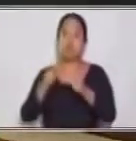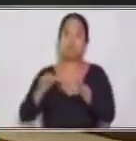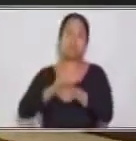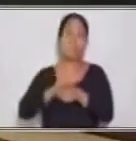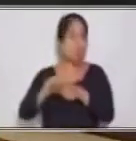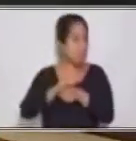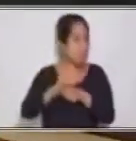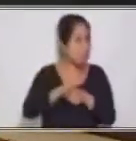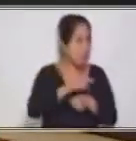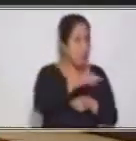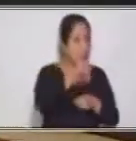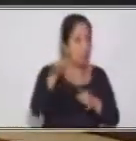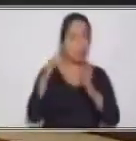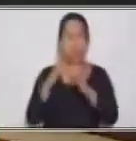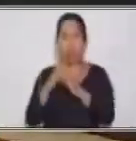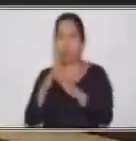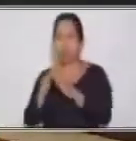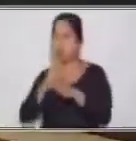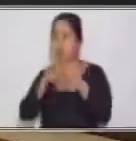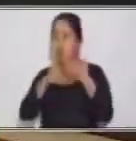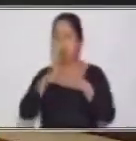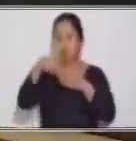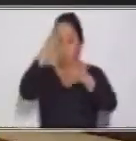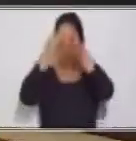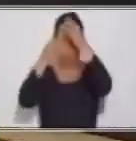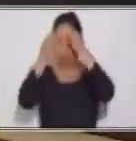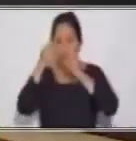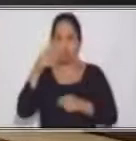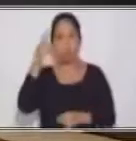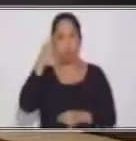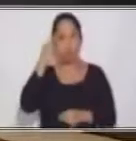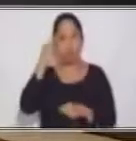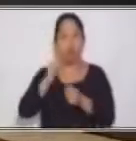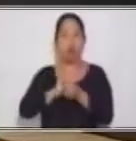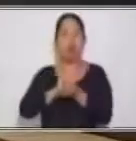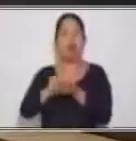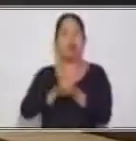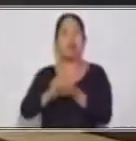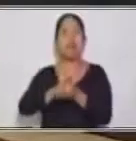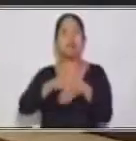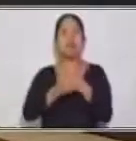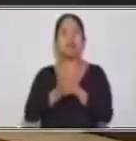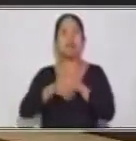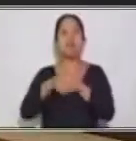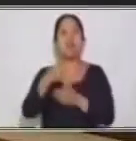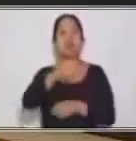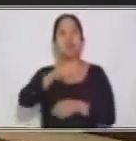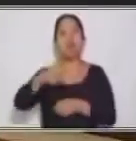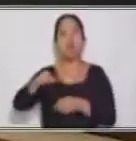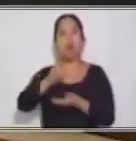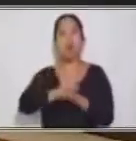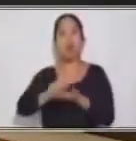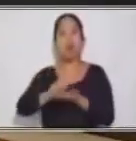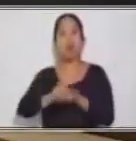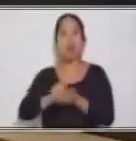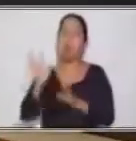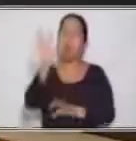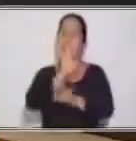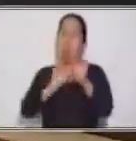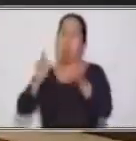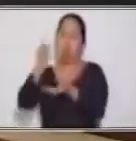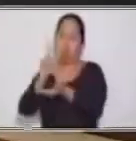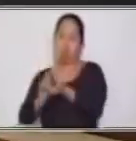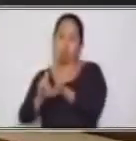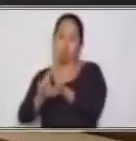de tus propios conocimientos. Te recordamos, lávate tus manos con suficiente agua y jabón. Si no tienes, puedes utilizar